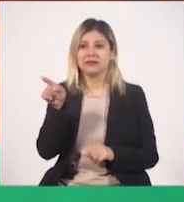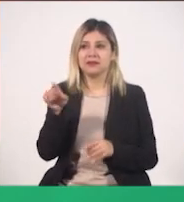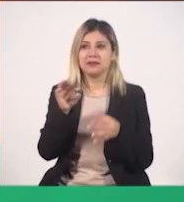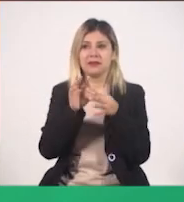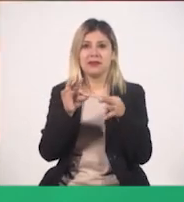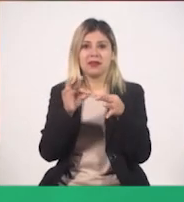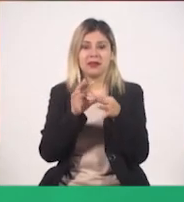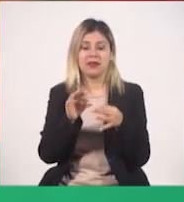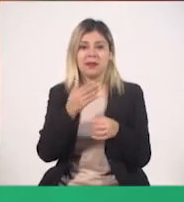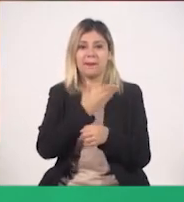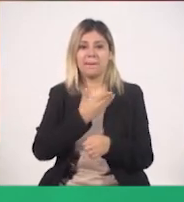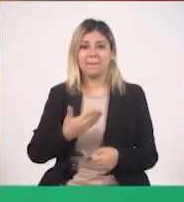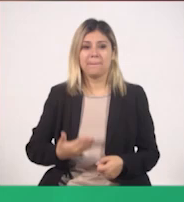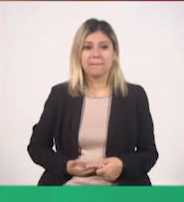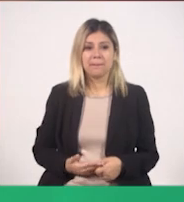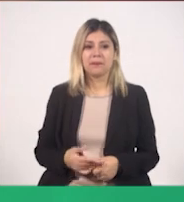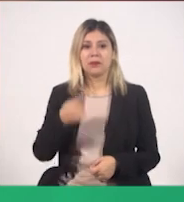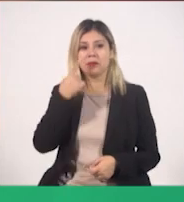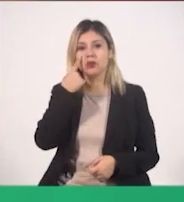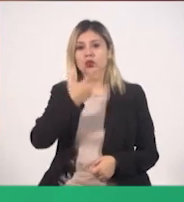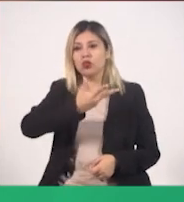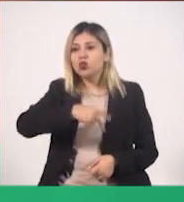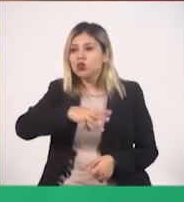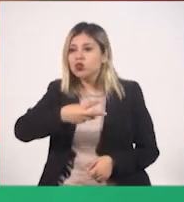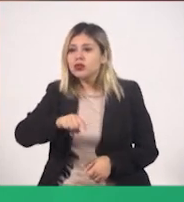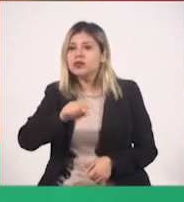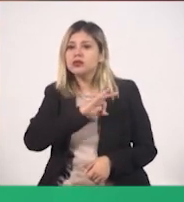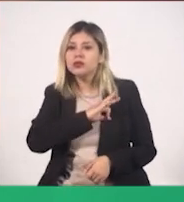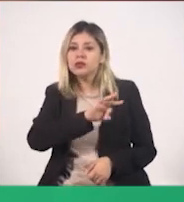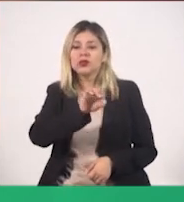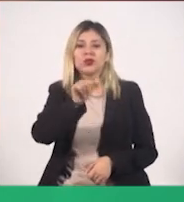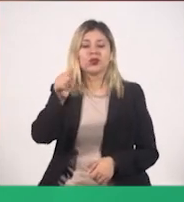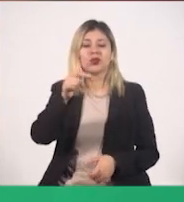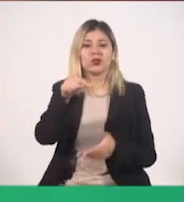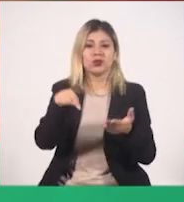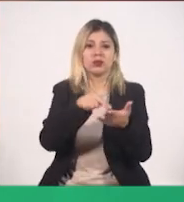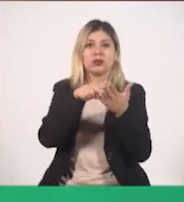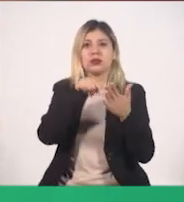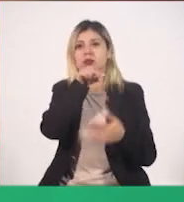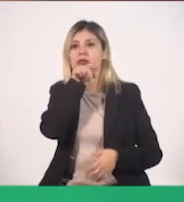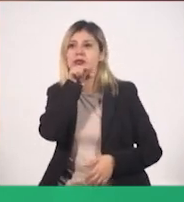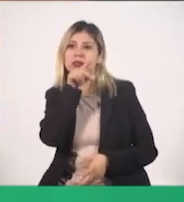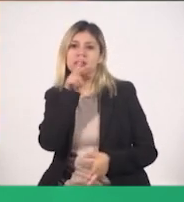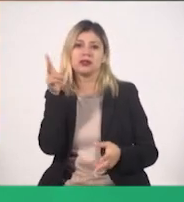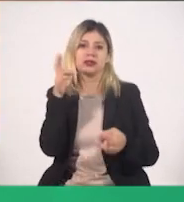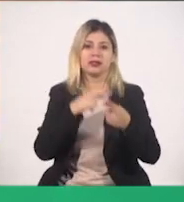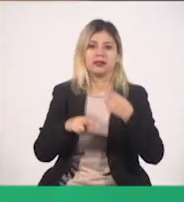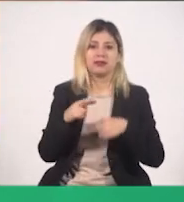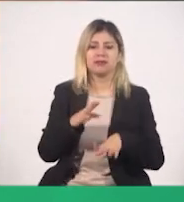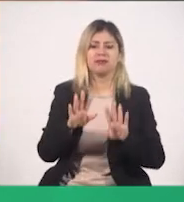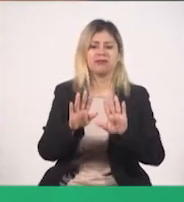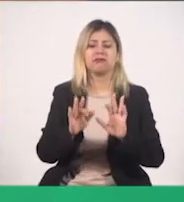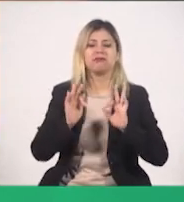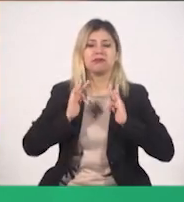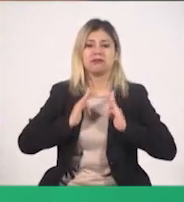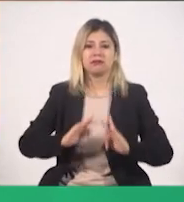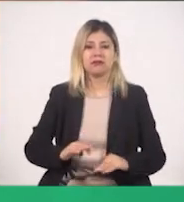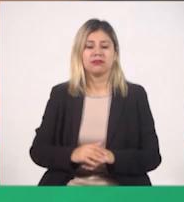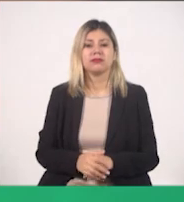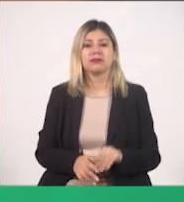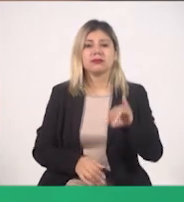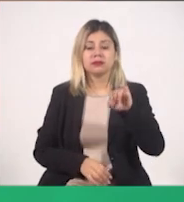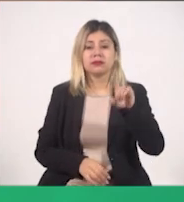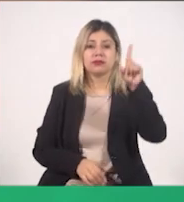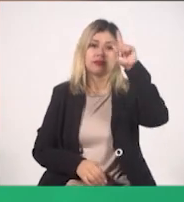el alcalde, ahí le buscan la forma para que se pueda quedar y no se tenga que preocupar por el regreso. Sí, completamente. Pero sí le